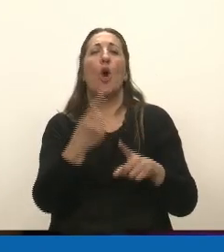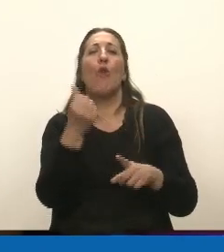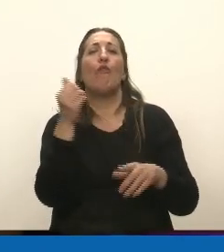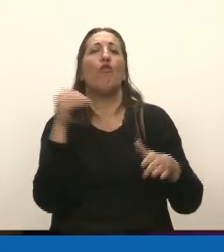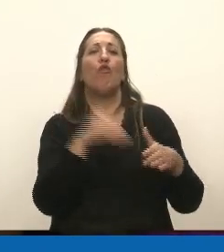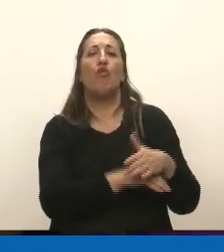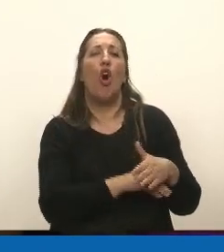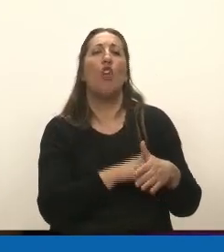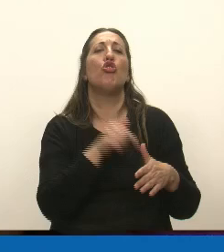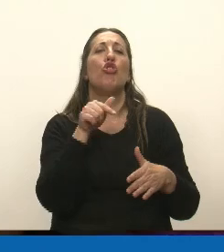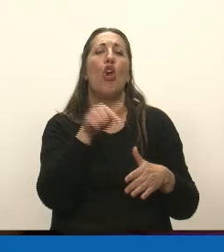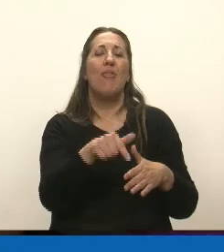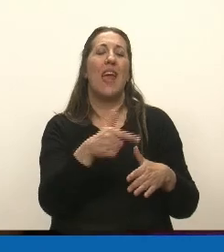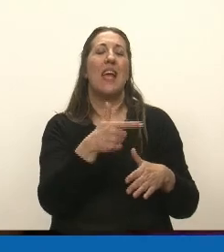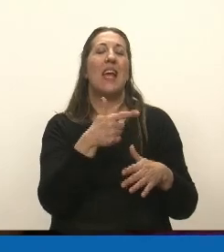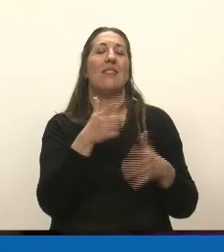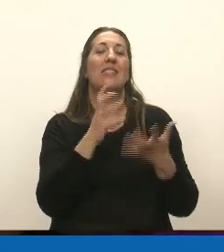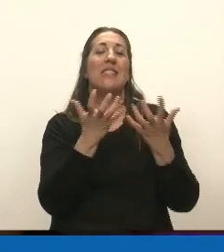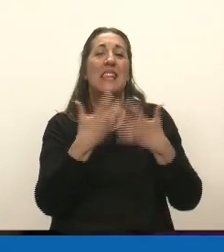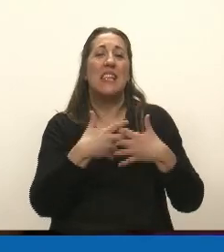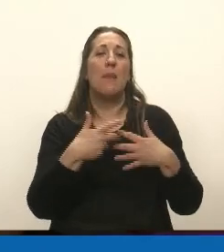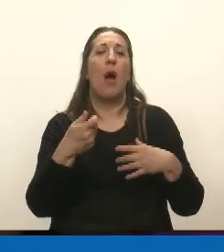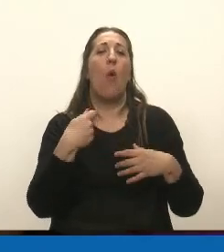jubilatorios no transferidos a la Nación.